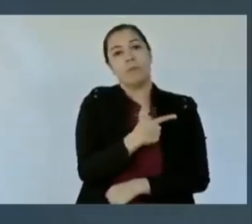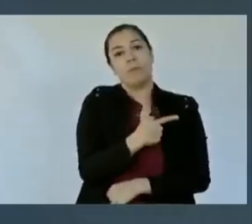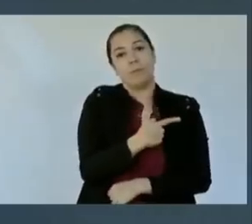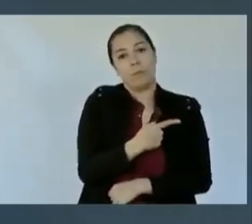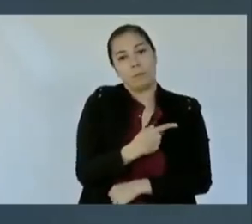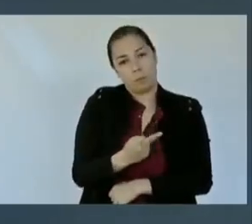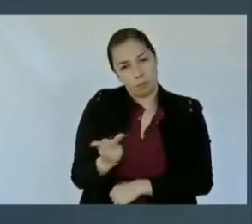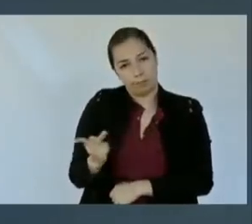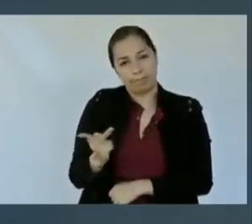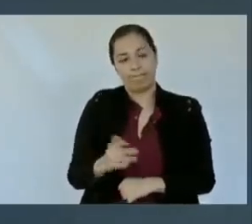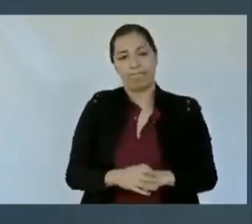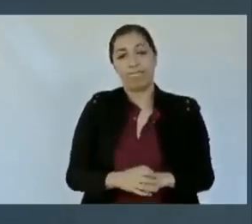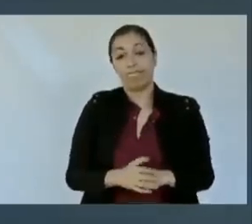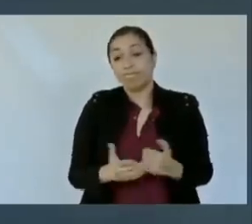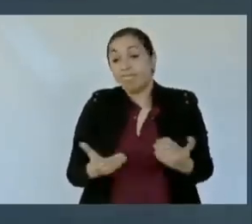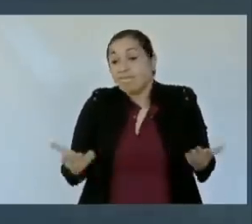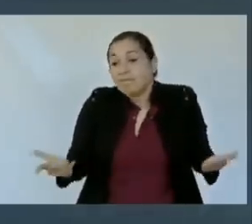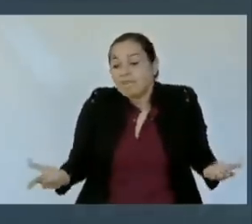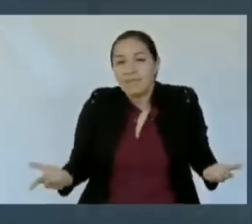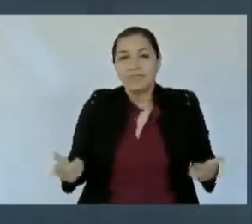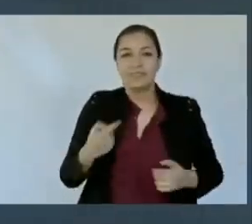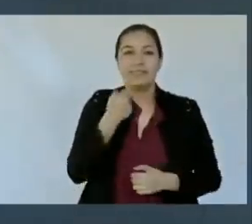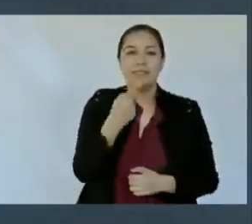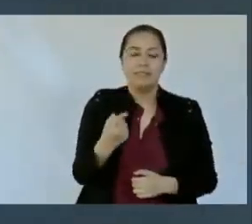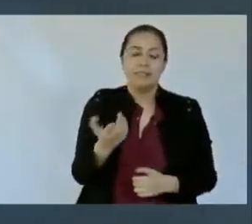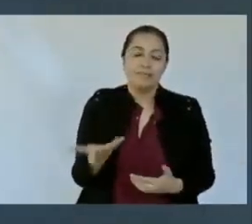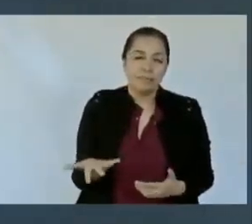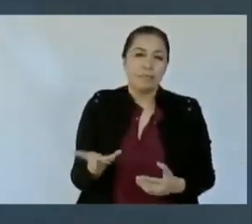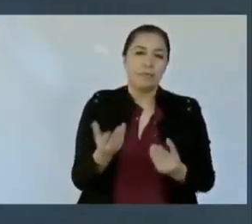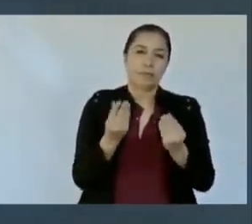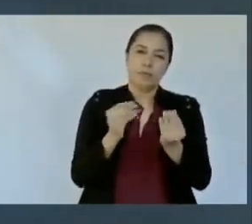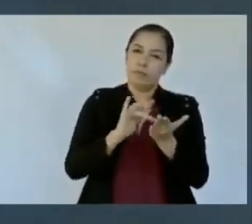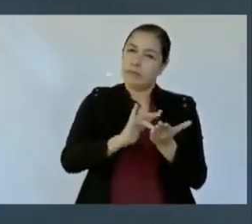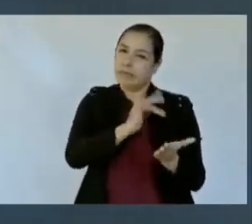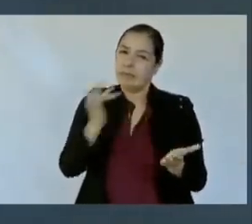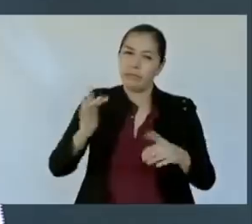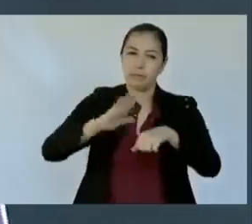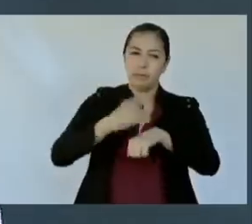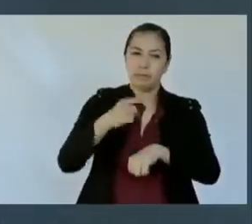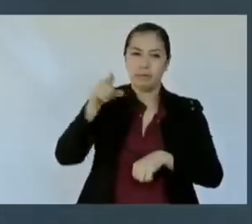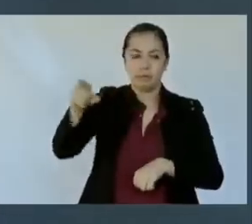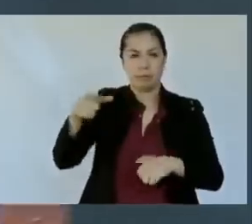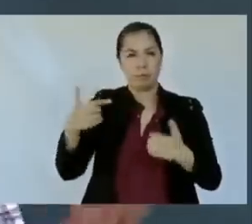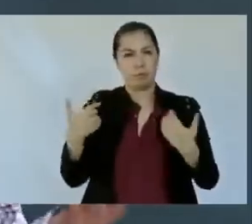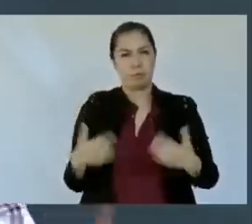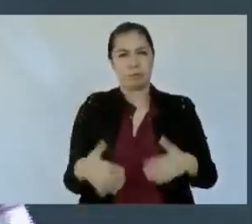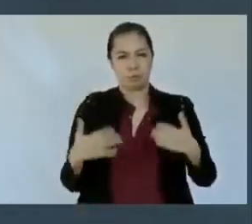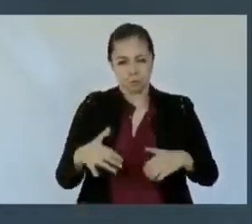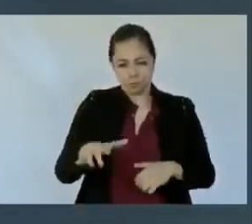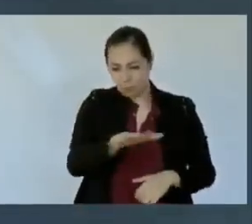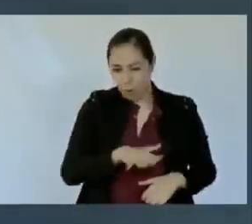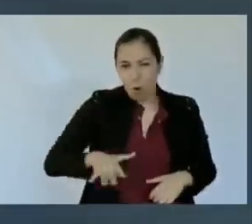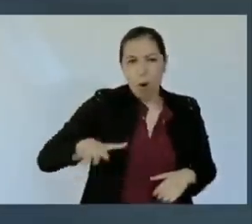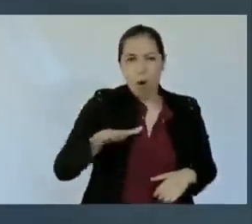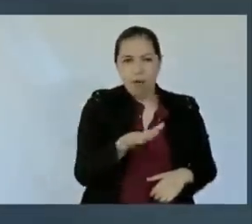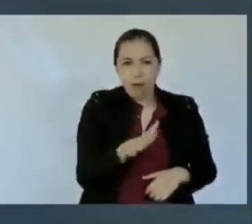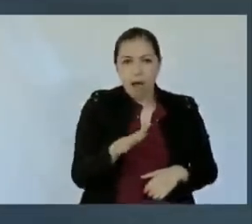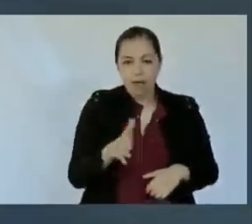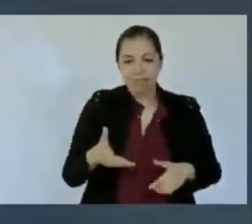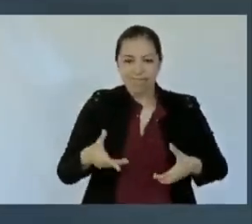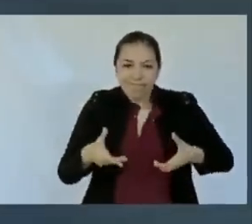No tenemos más palabras que agradecerle, presidente, por esta gran obra, porque a pesar de las dificultades